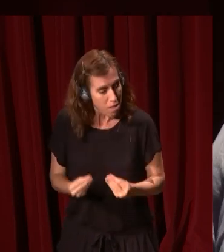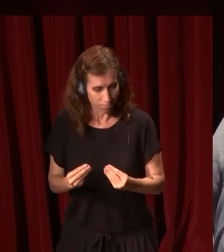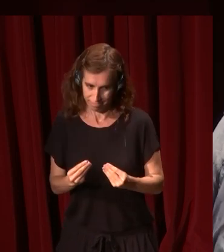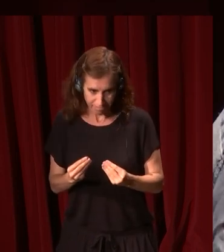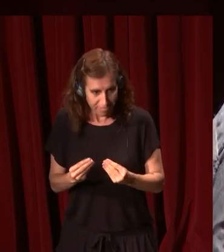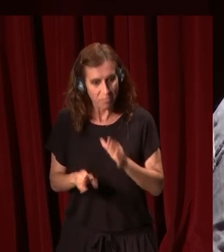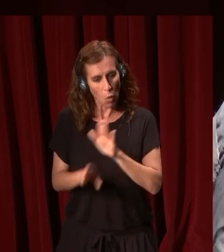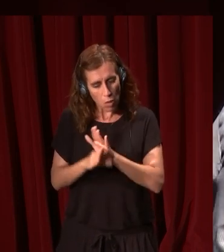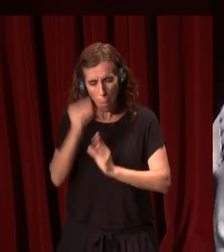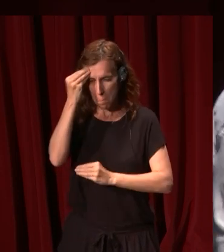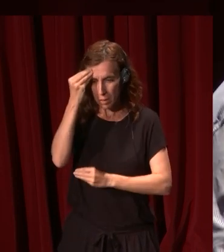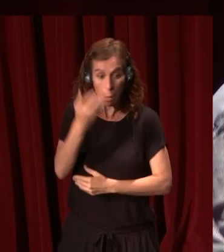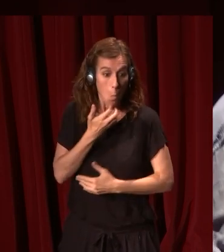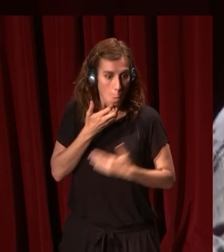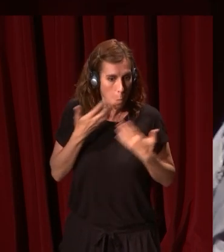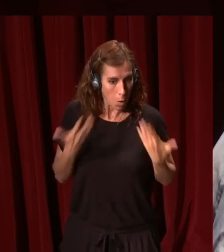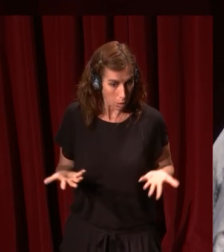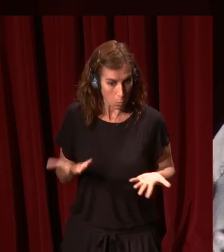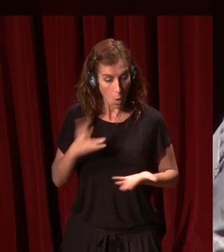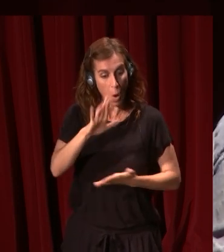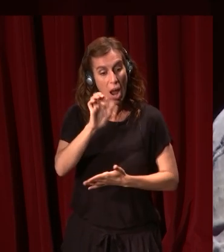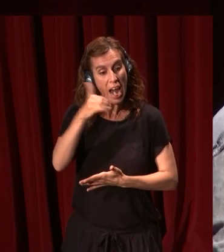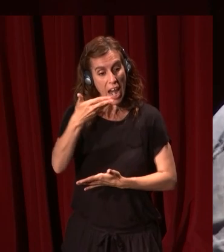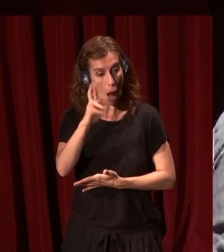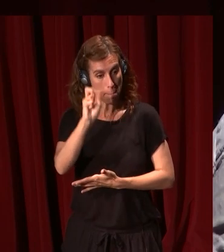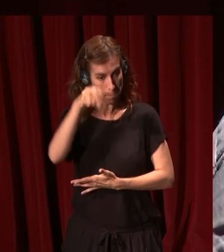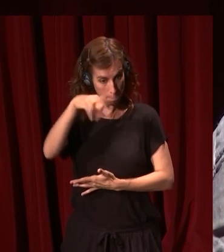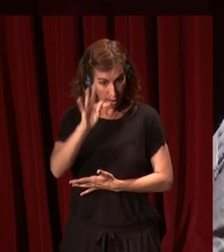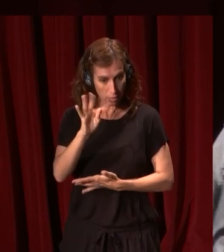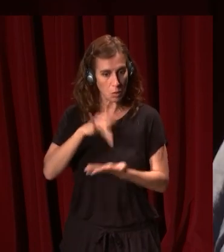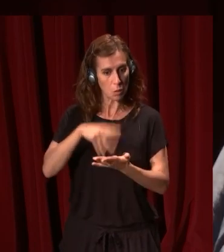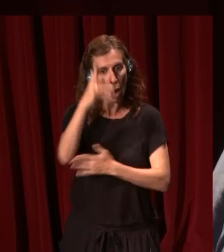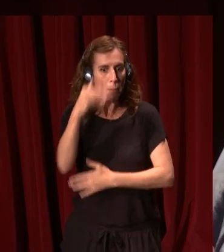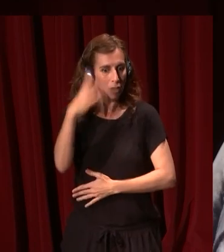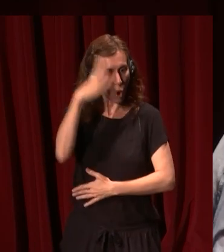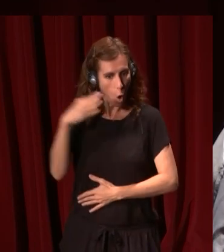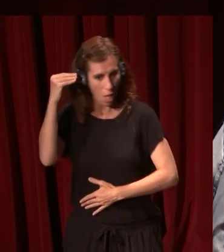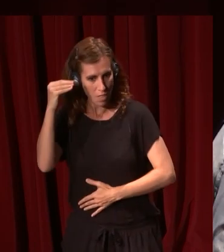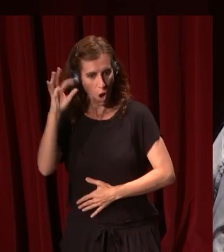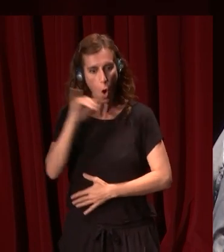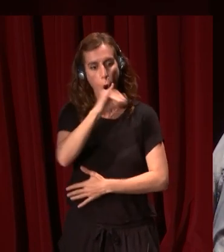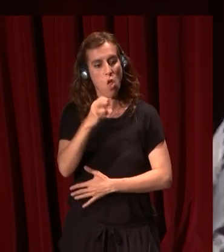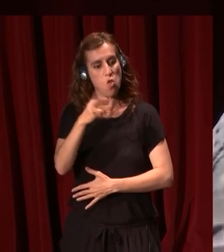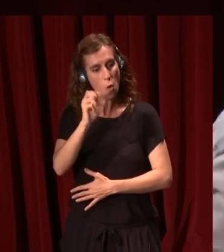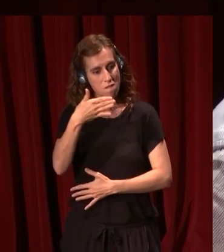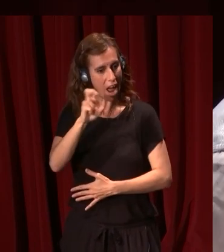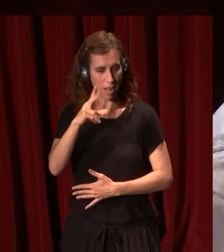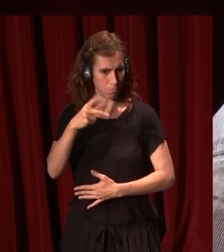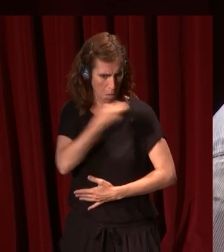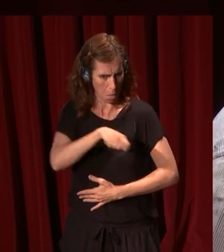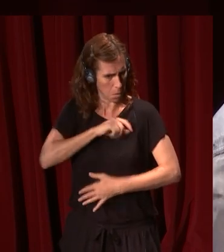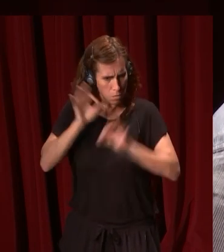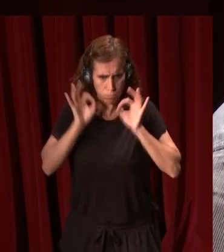seguimos pensando, por ejemplo, que Rembrandt es un pintor muy holandés o que Zurbarán es un pintor muy español, sin pensar más allá en